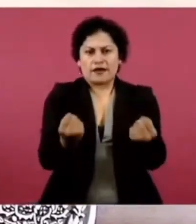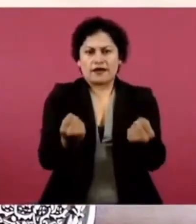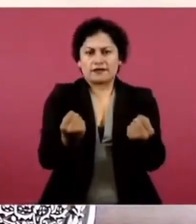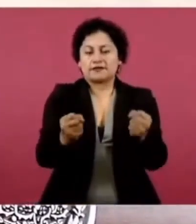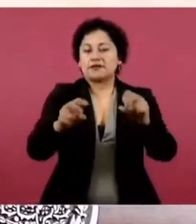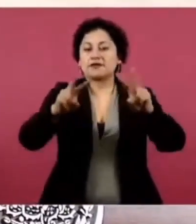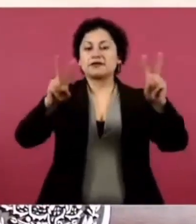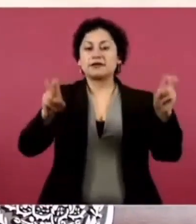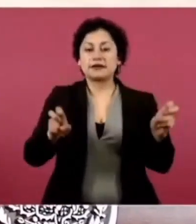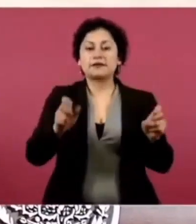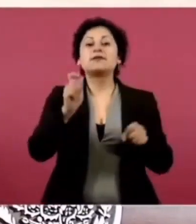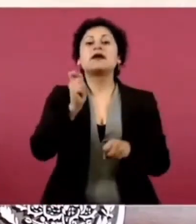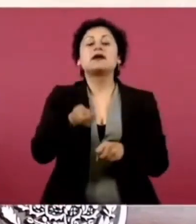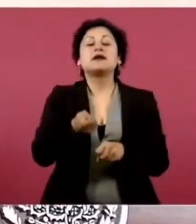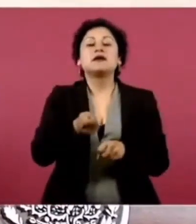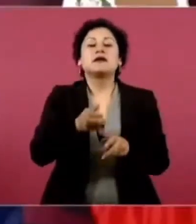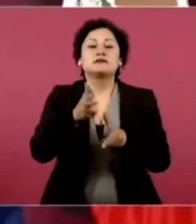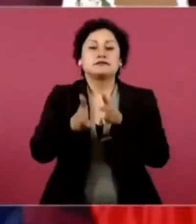ferroviaria.